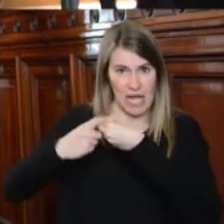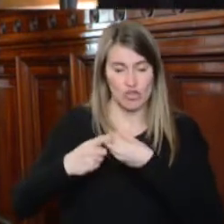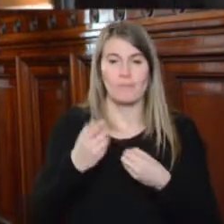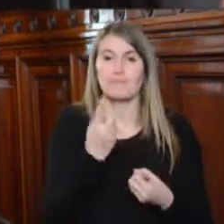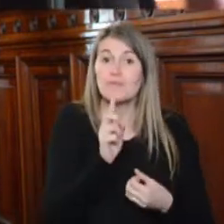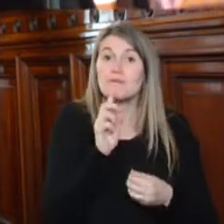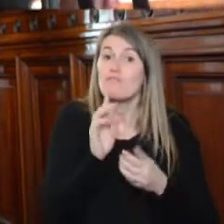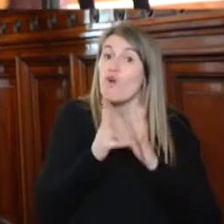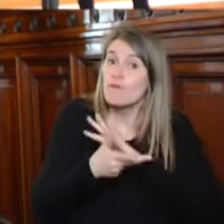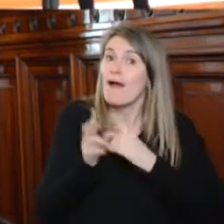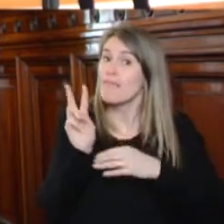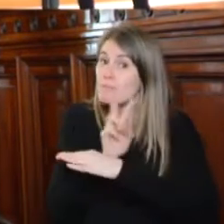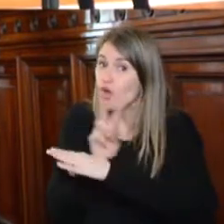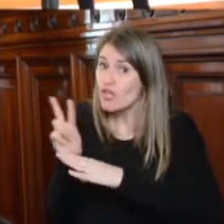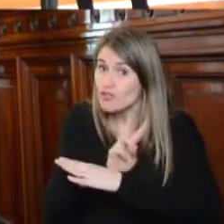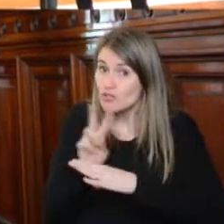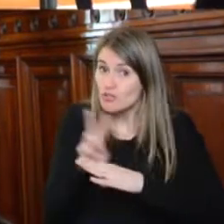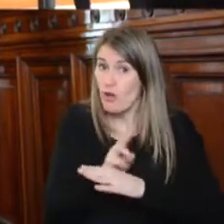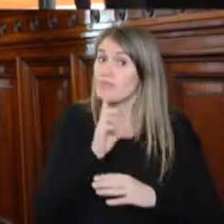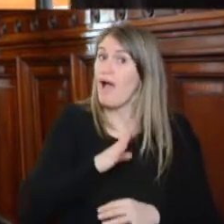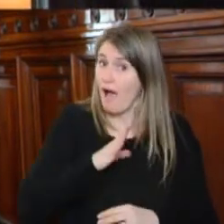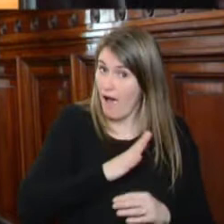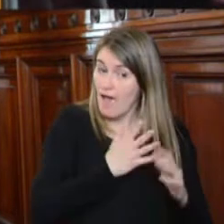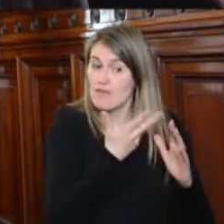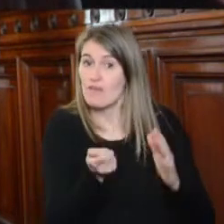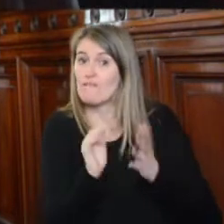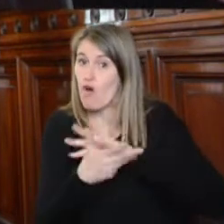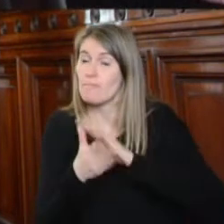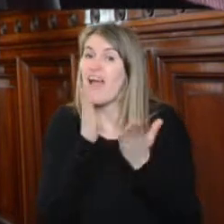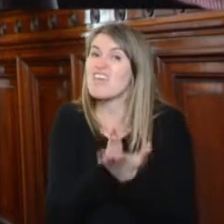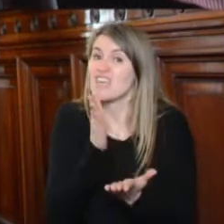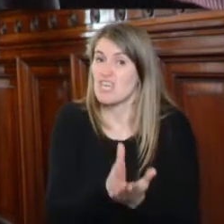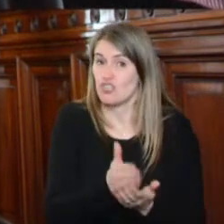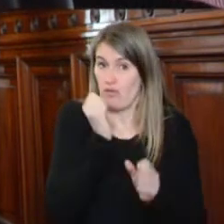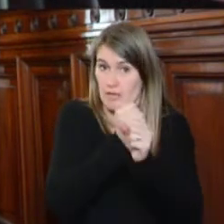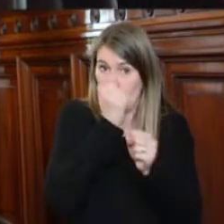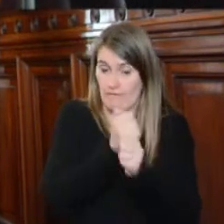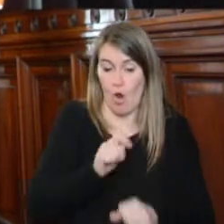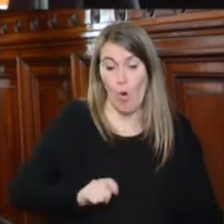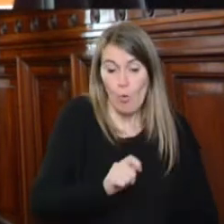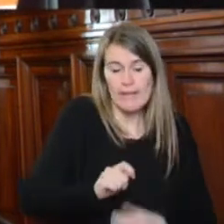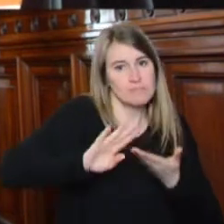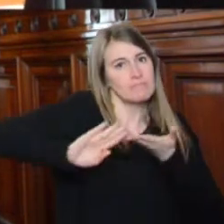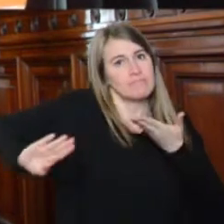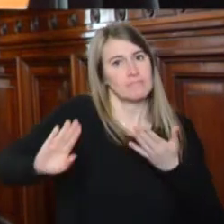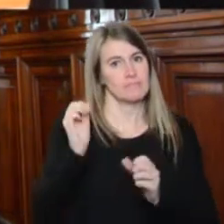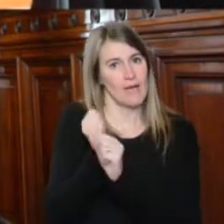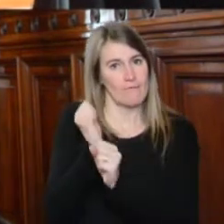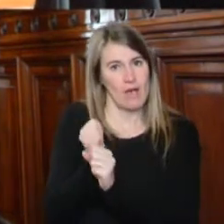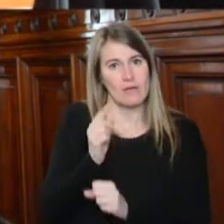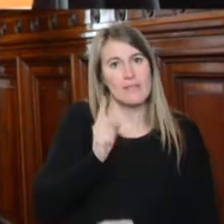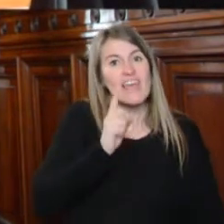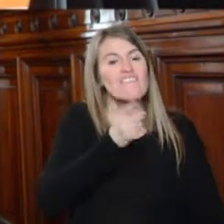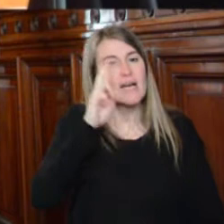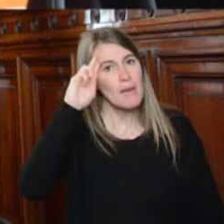protección, nos referimos al espíritu protectorio del derecho de trabajo, la independencia de los jueces del fuero laboral, el respeto de los abogados que